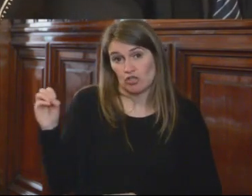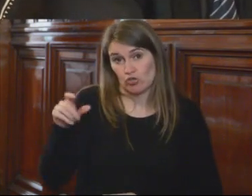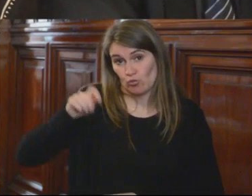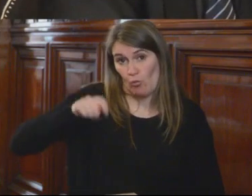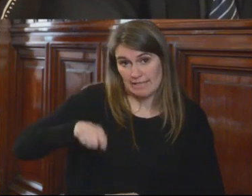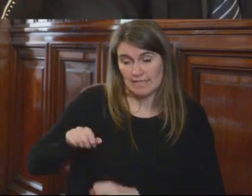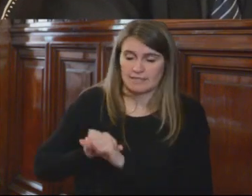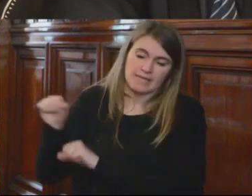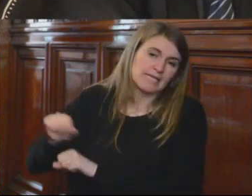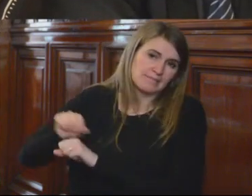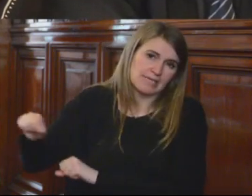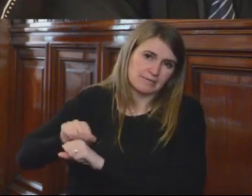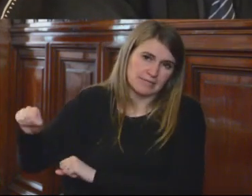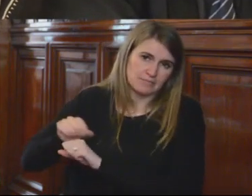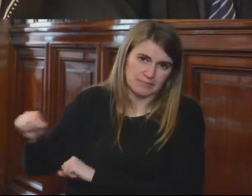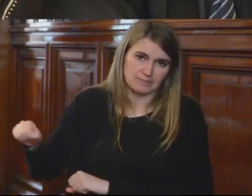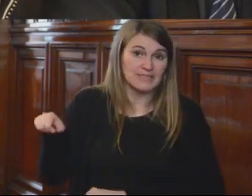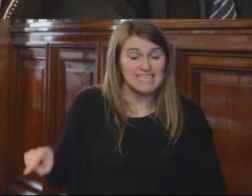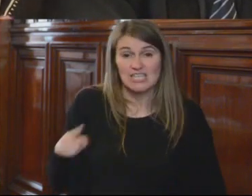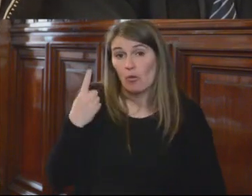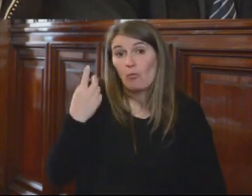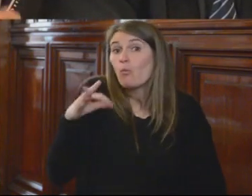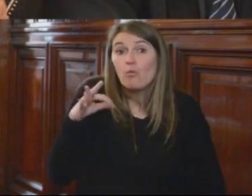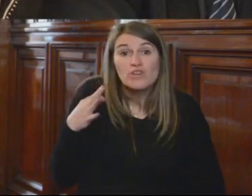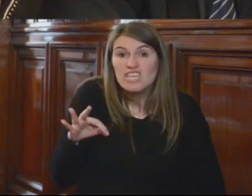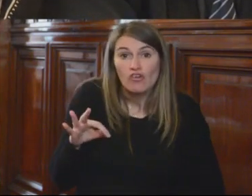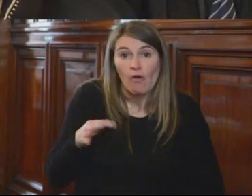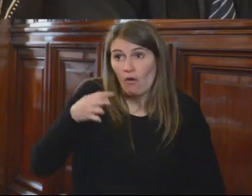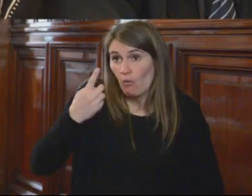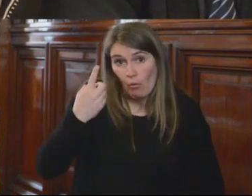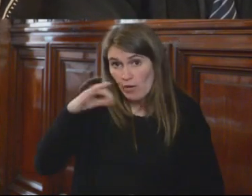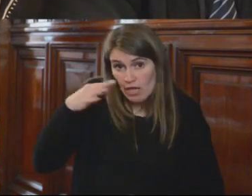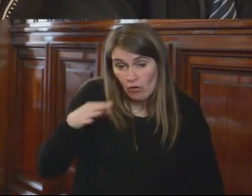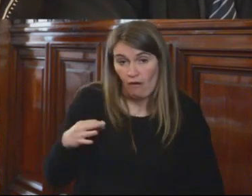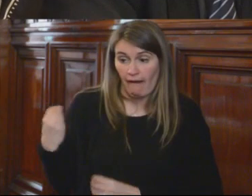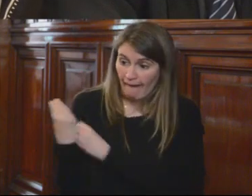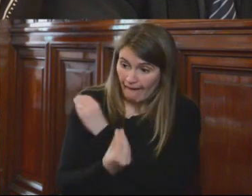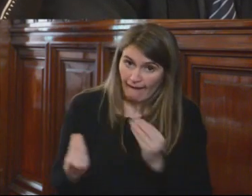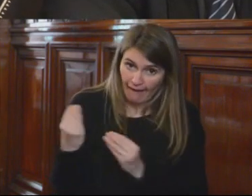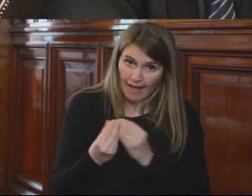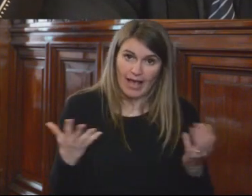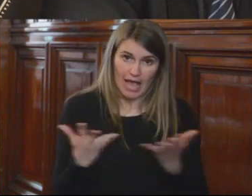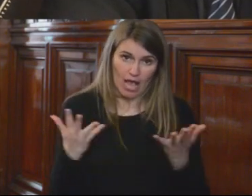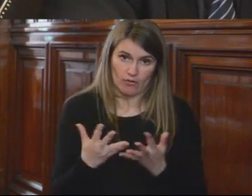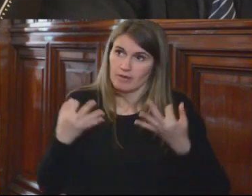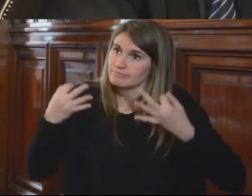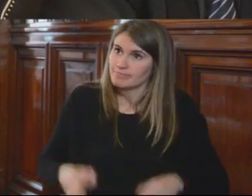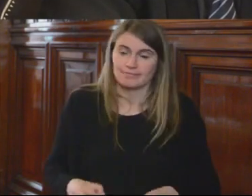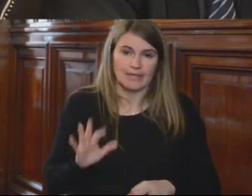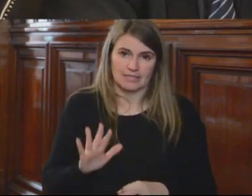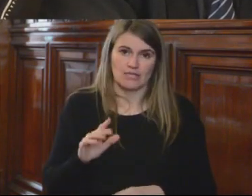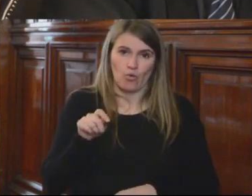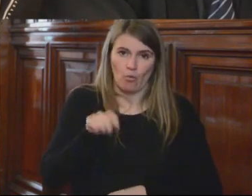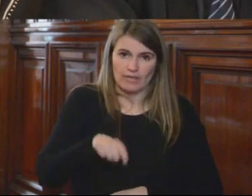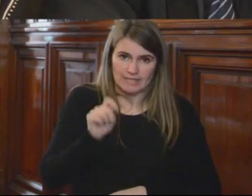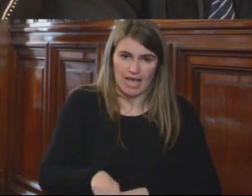Esos son los jueces que son los únicos que estarían y serían parte de la actual carrera judicial. Lamentablemente, el proceso